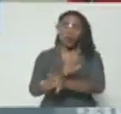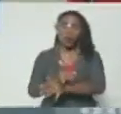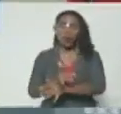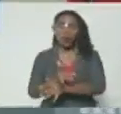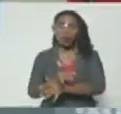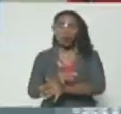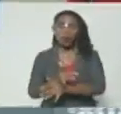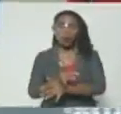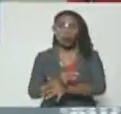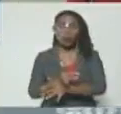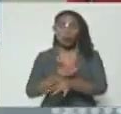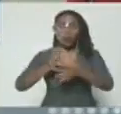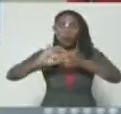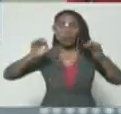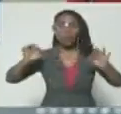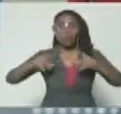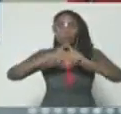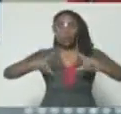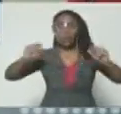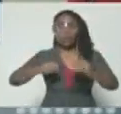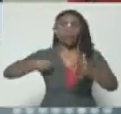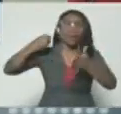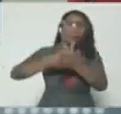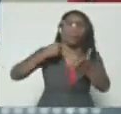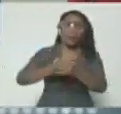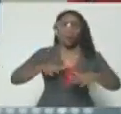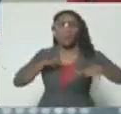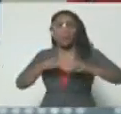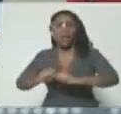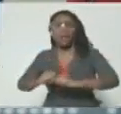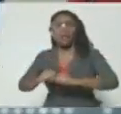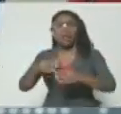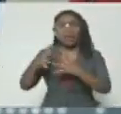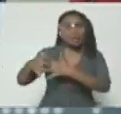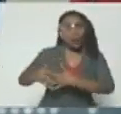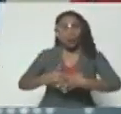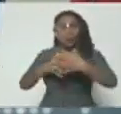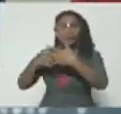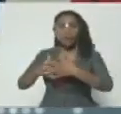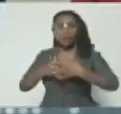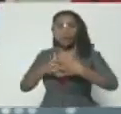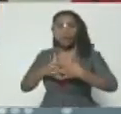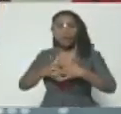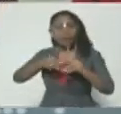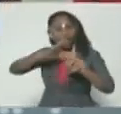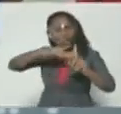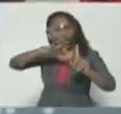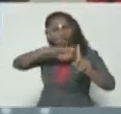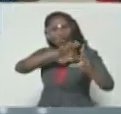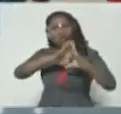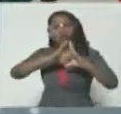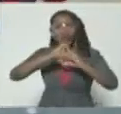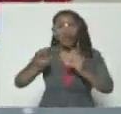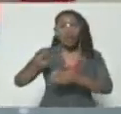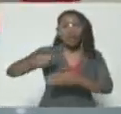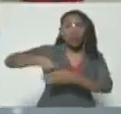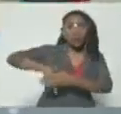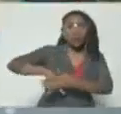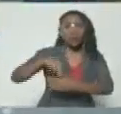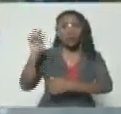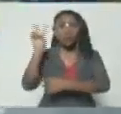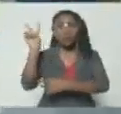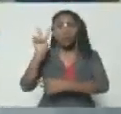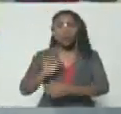Olímpicos de Tokio por el empeño imperial de Estados Unidos de perseguir todas las cuentas de Venezuela,